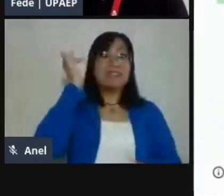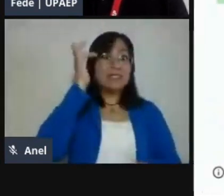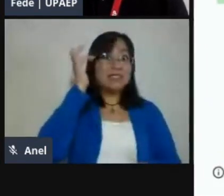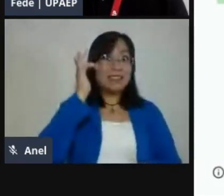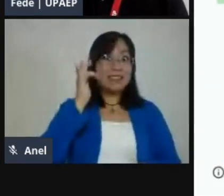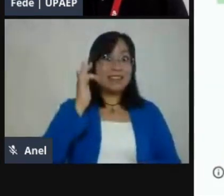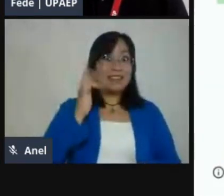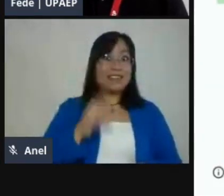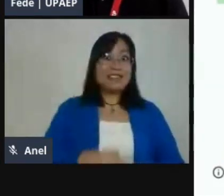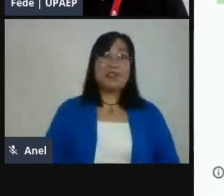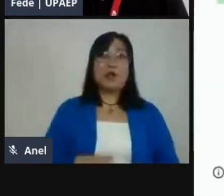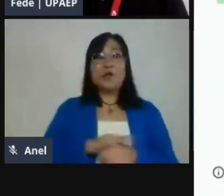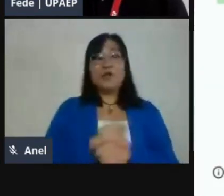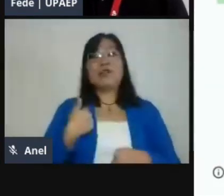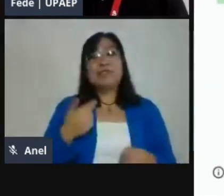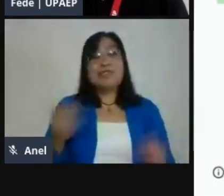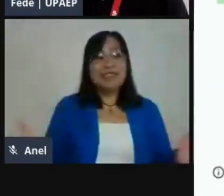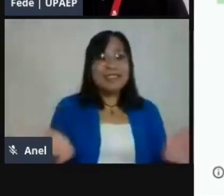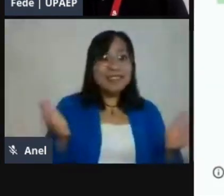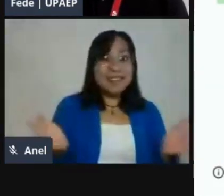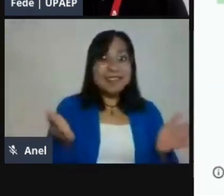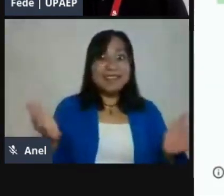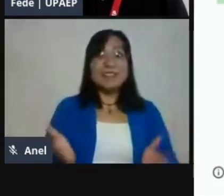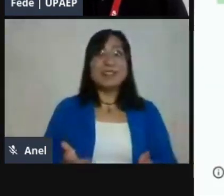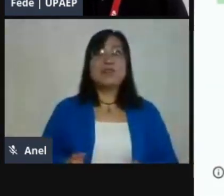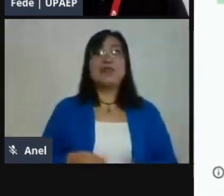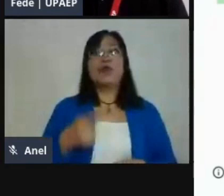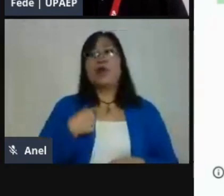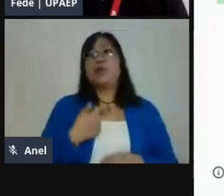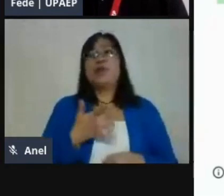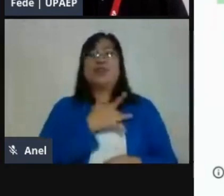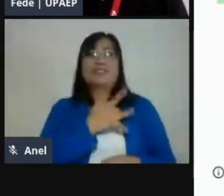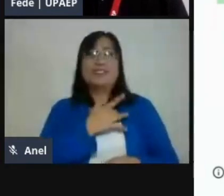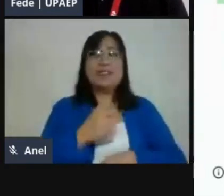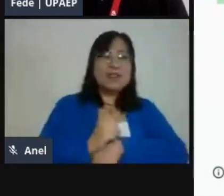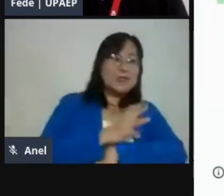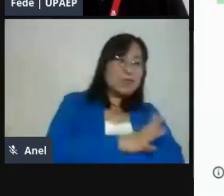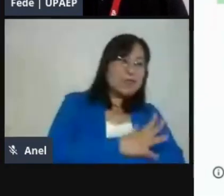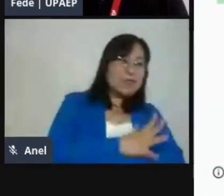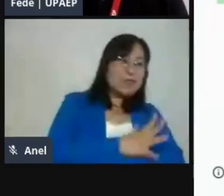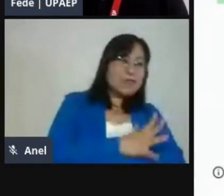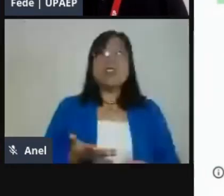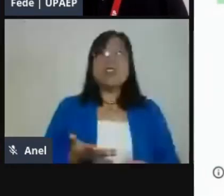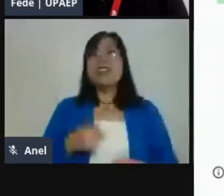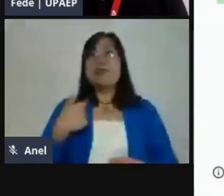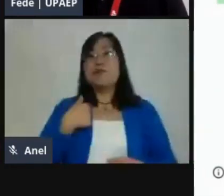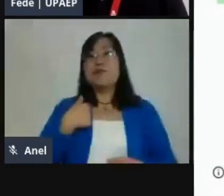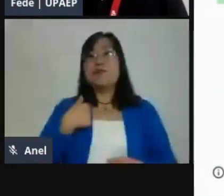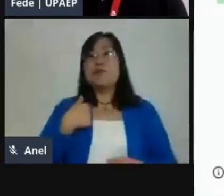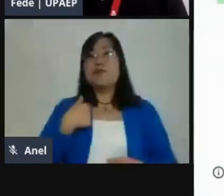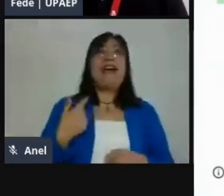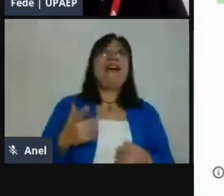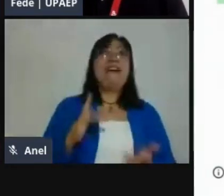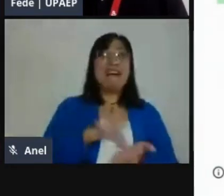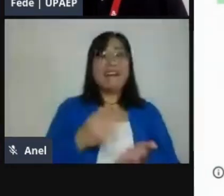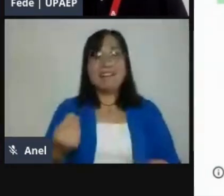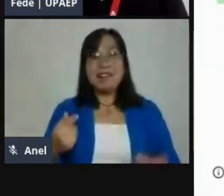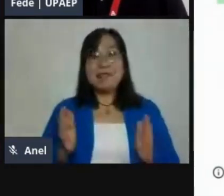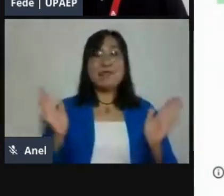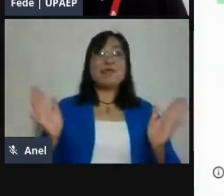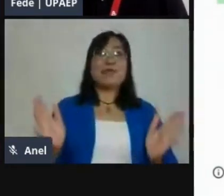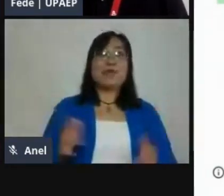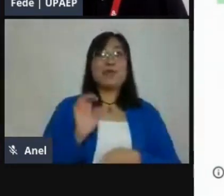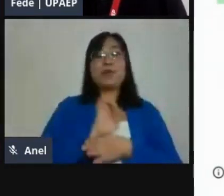salón de clases, un salón de clases. Si tienes cumpleaños, si tienes días festivos, pon ahí tus